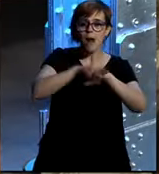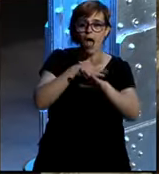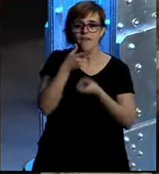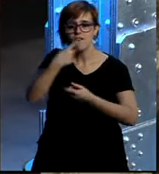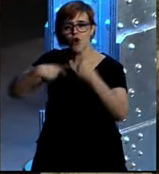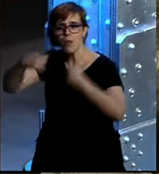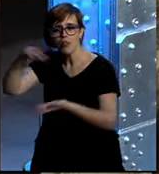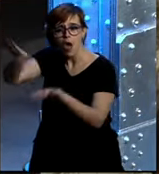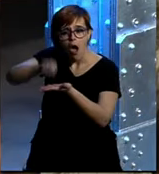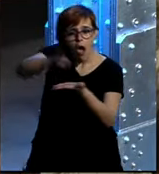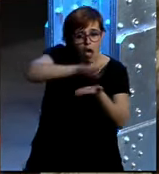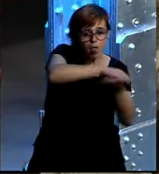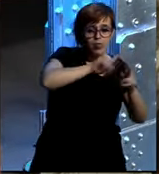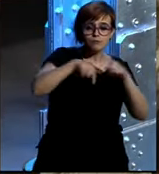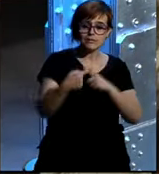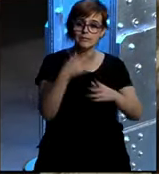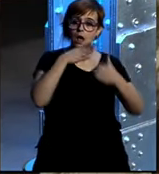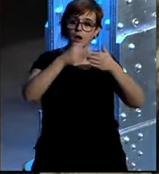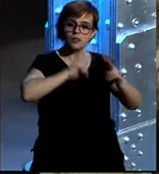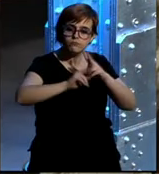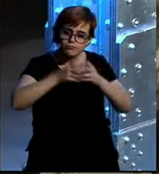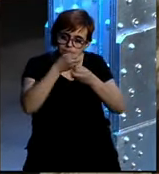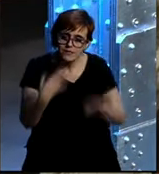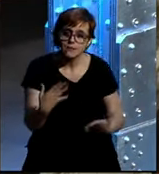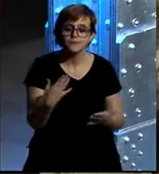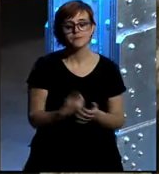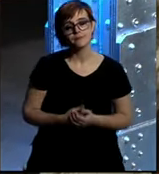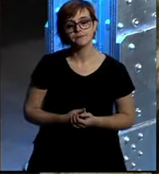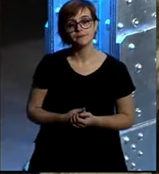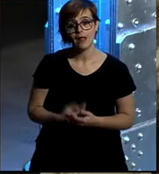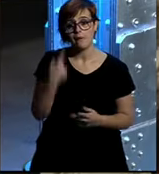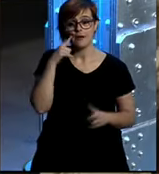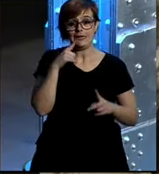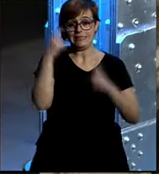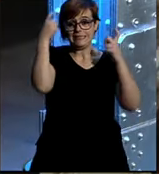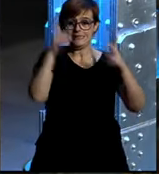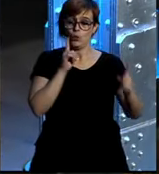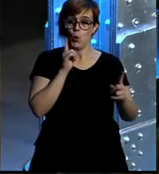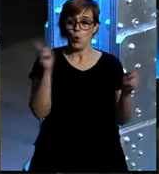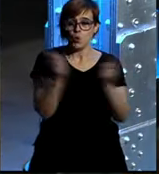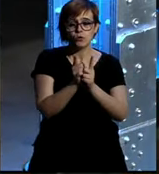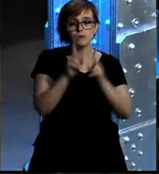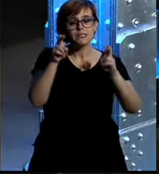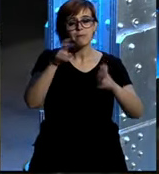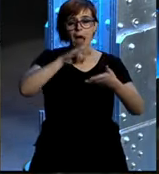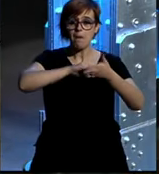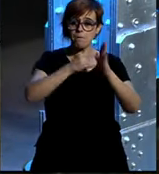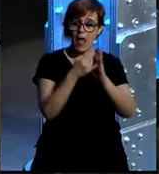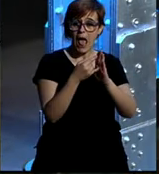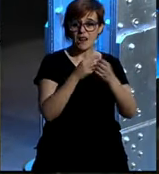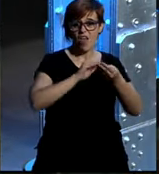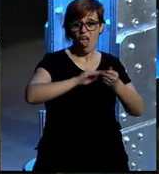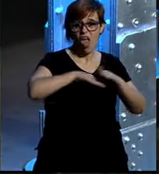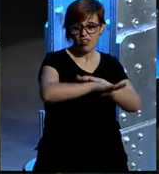información y poder responder al cliente como merece vale por ser breve en lo que es plan editorial nosotros lo que hemos